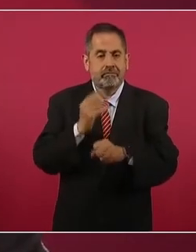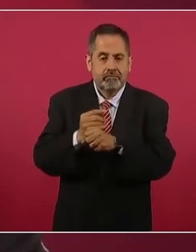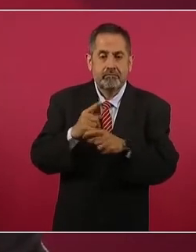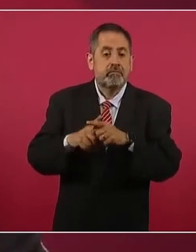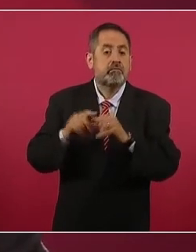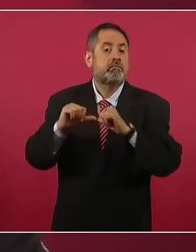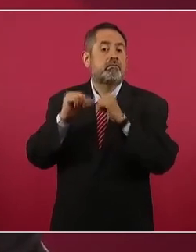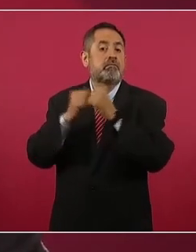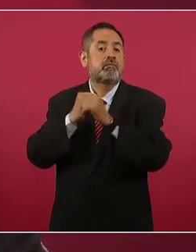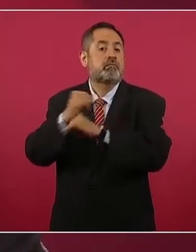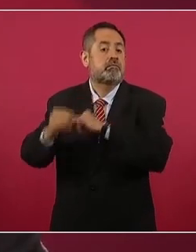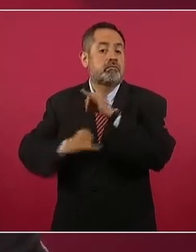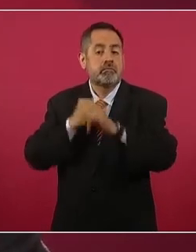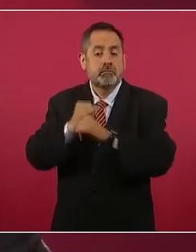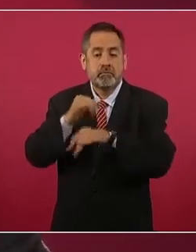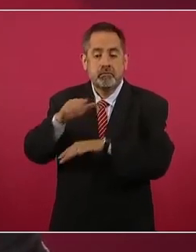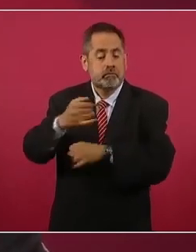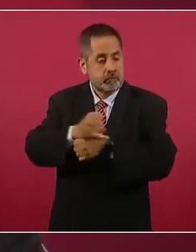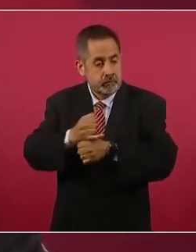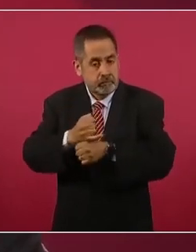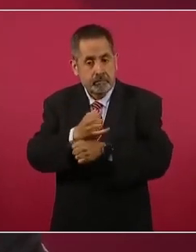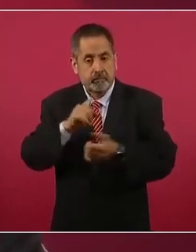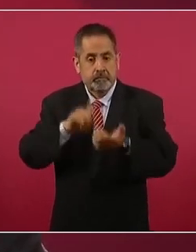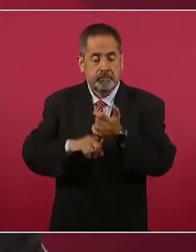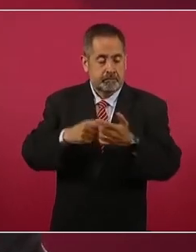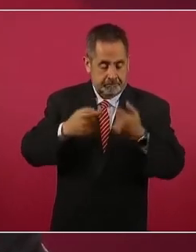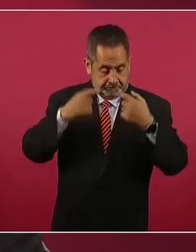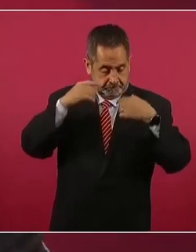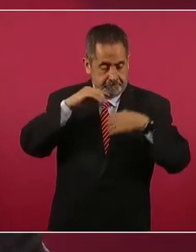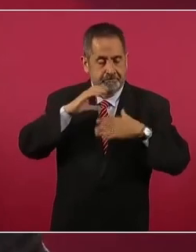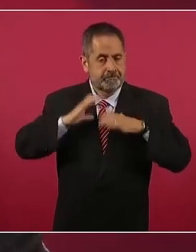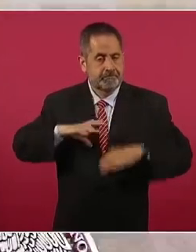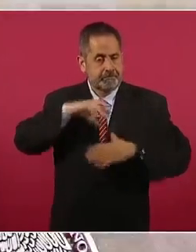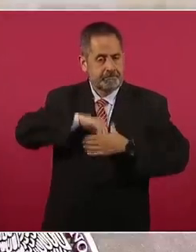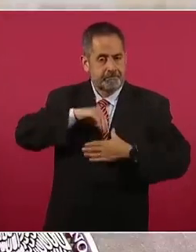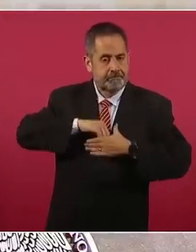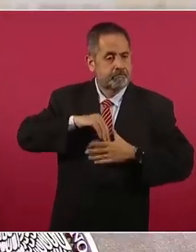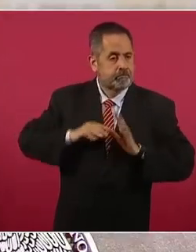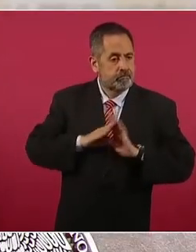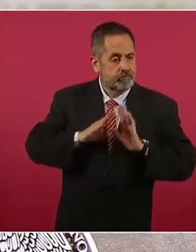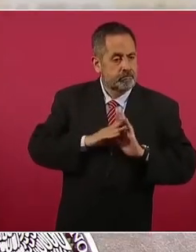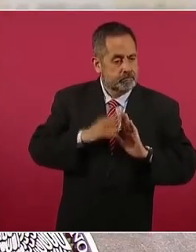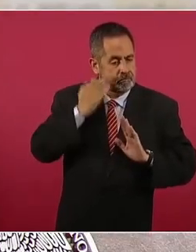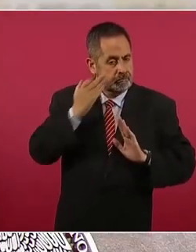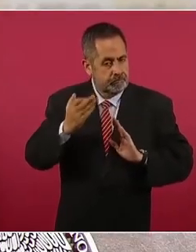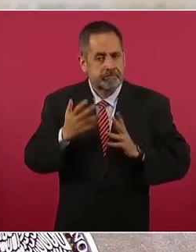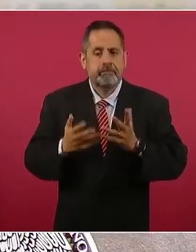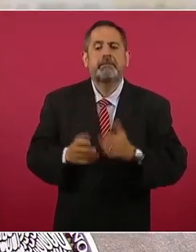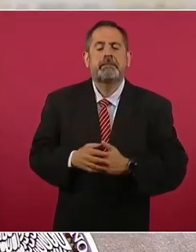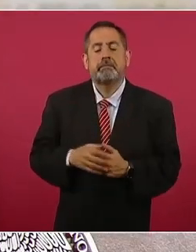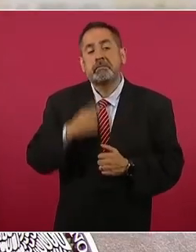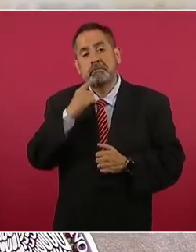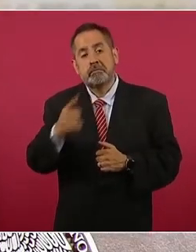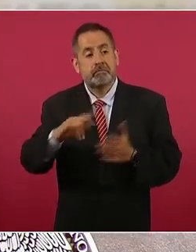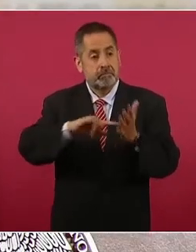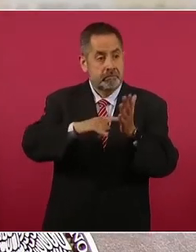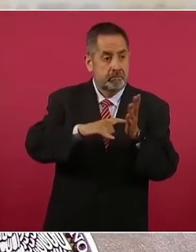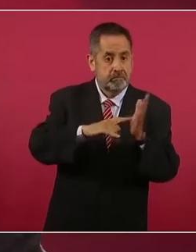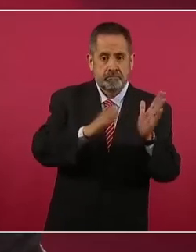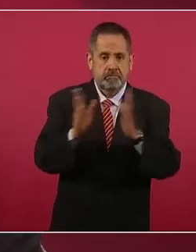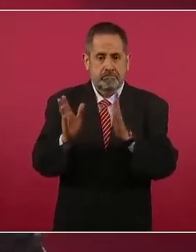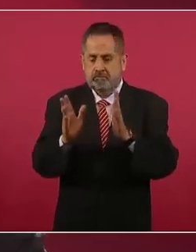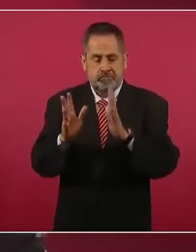Internacional para Investigación de los Ritmos Biológicos, que concluyó que las ventajas del horario estándar